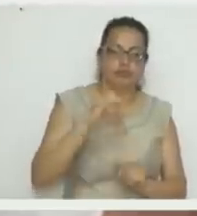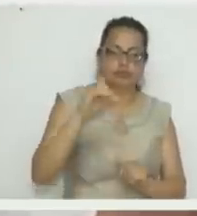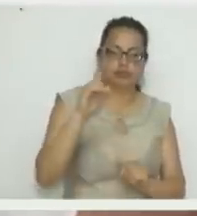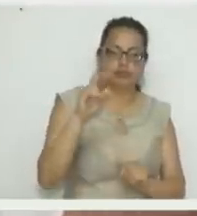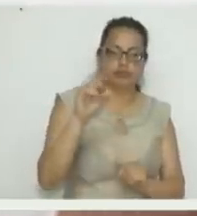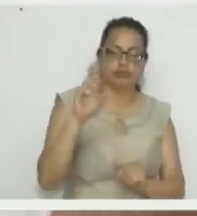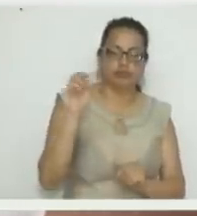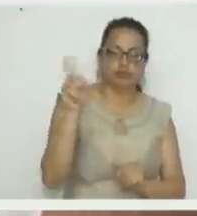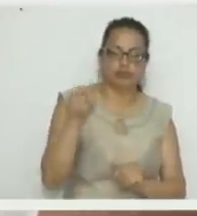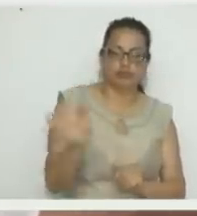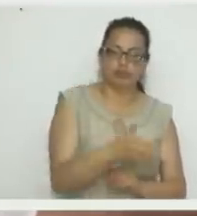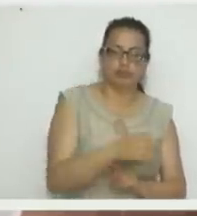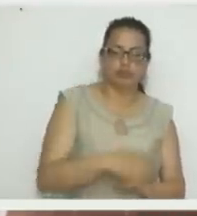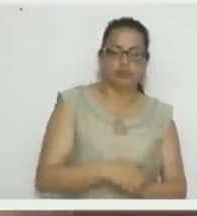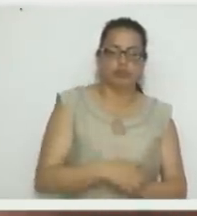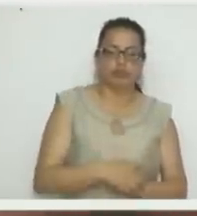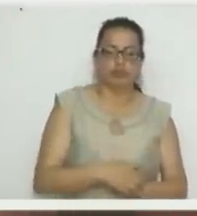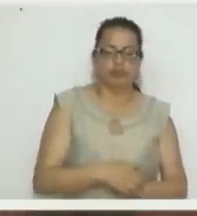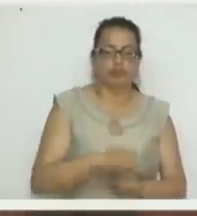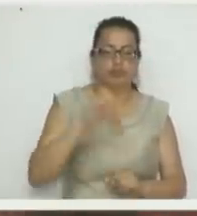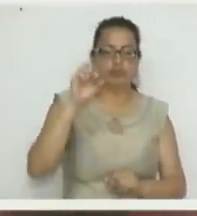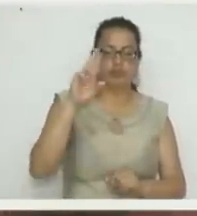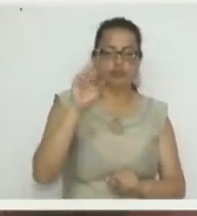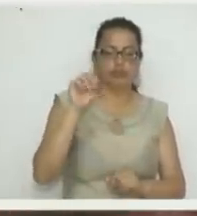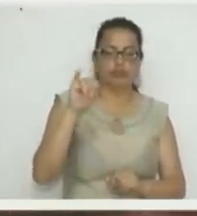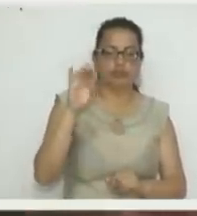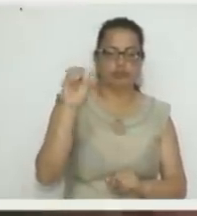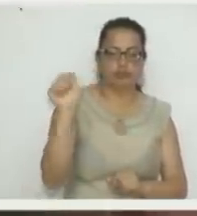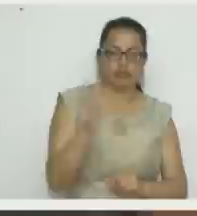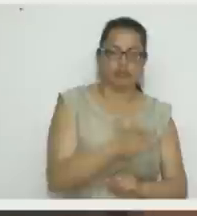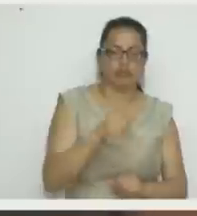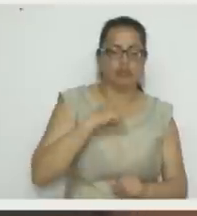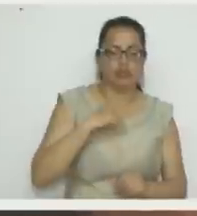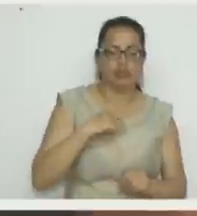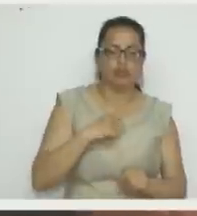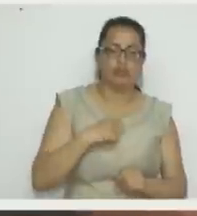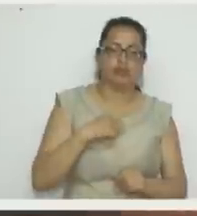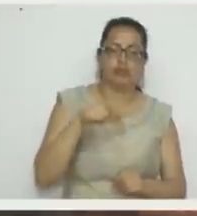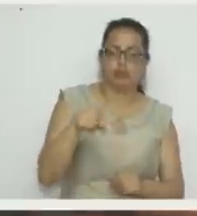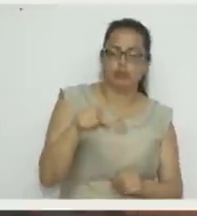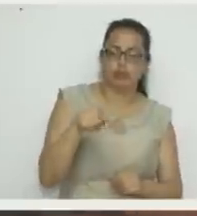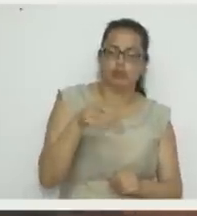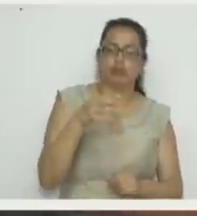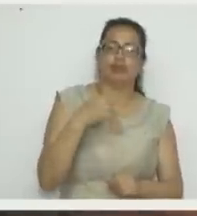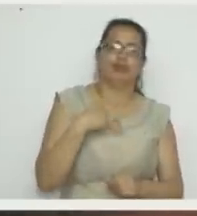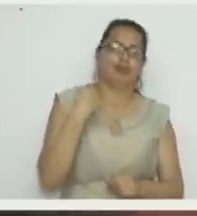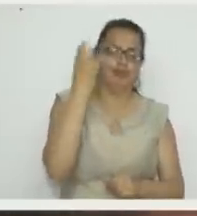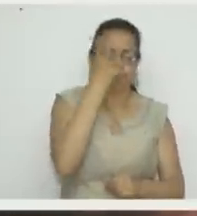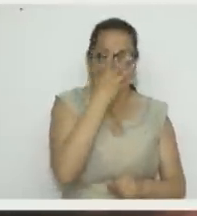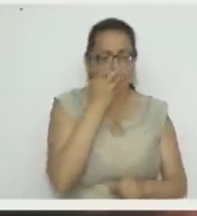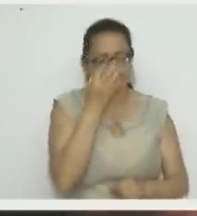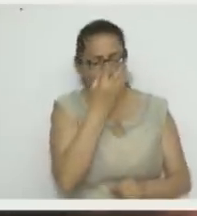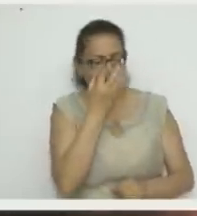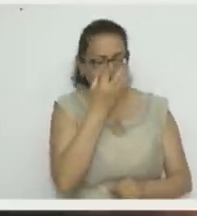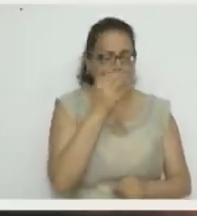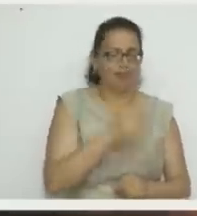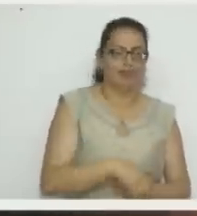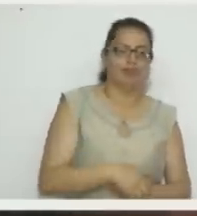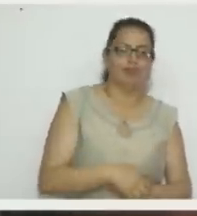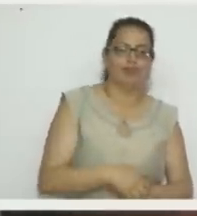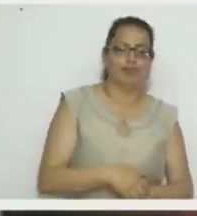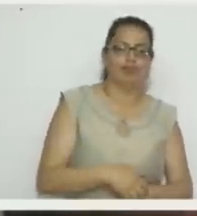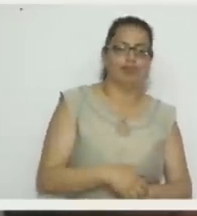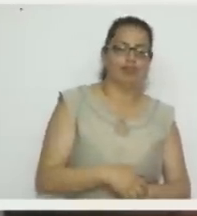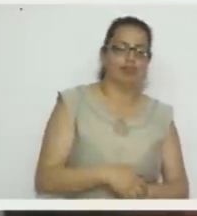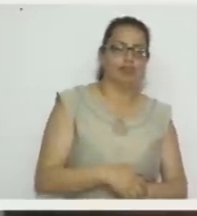password sin aguja y también hacer cerámica. Acá tenemos este lindo gordito hipopotamo. Hipopotamo. En cerámica